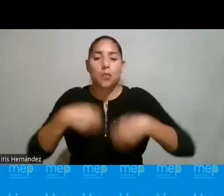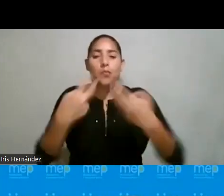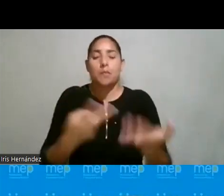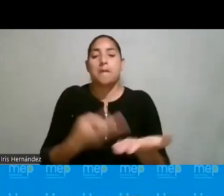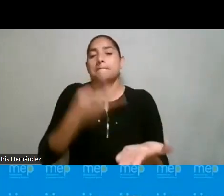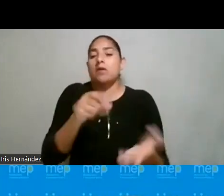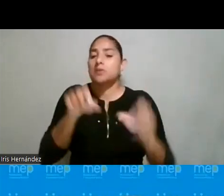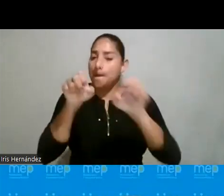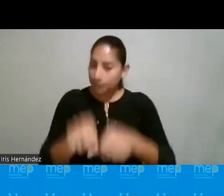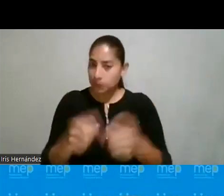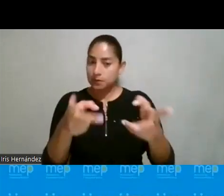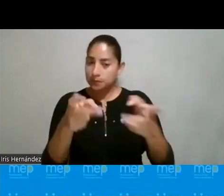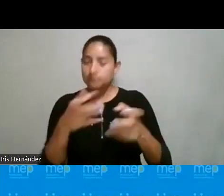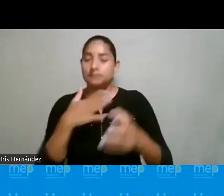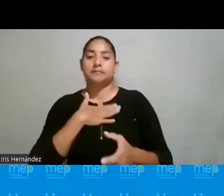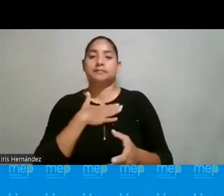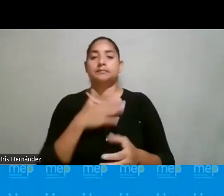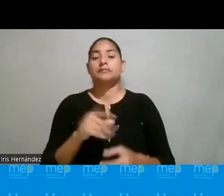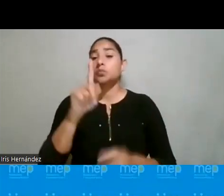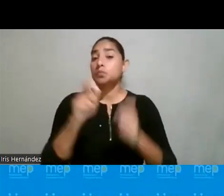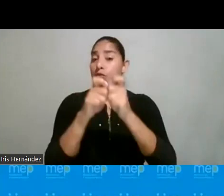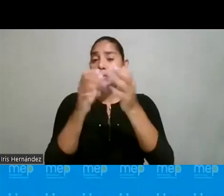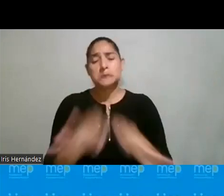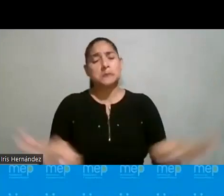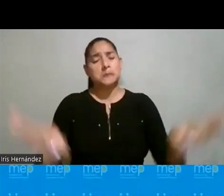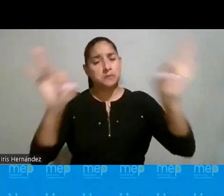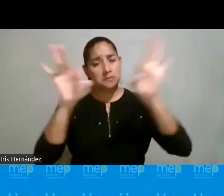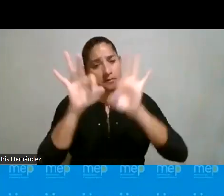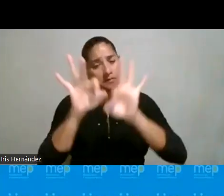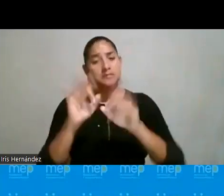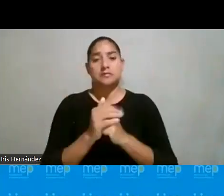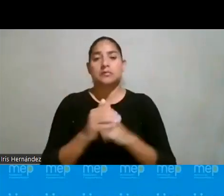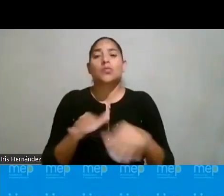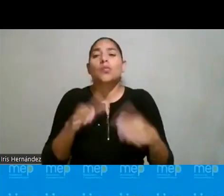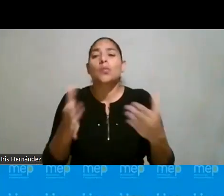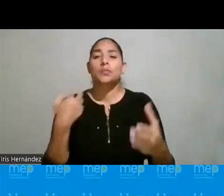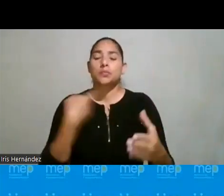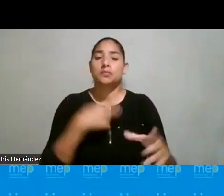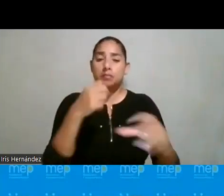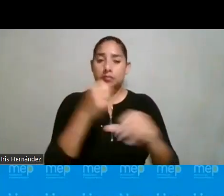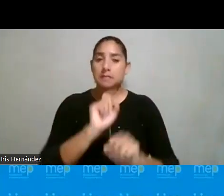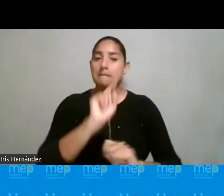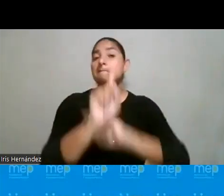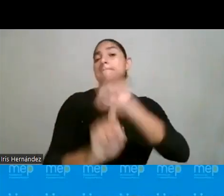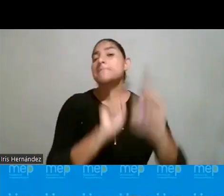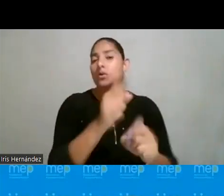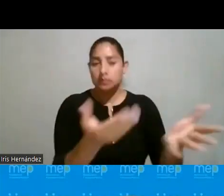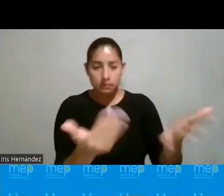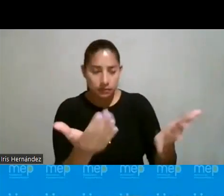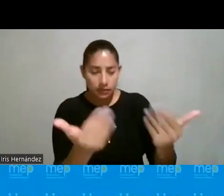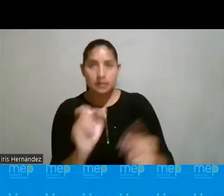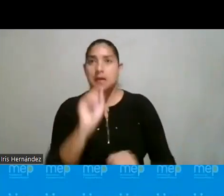posibilidades. Hay un elemento fundamental, ¿verdad? Es cómo podemos hacer que pregunten, que